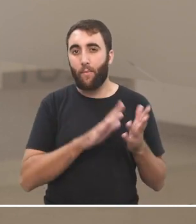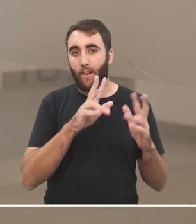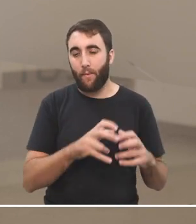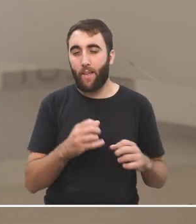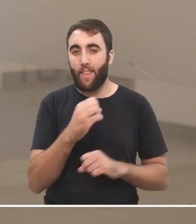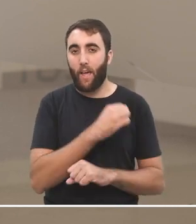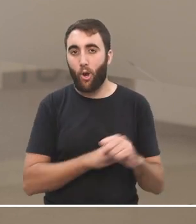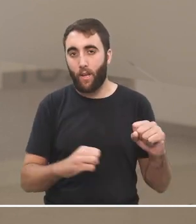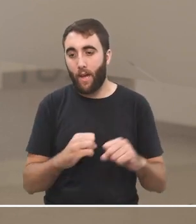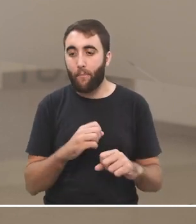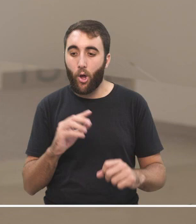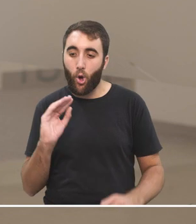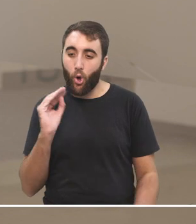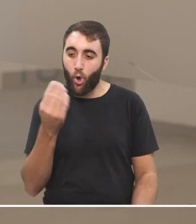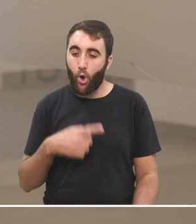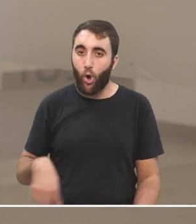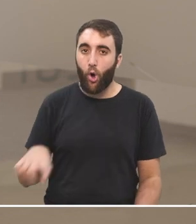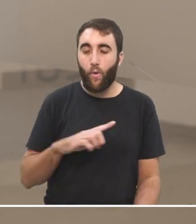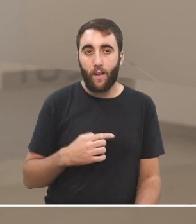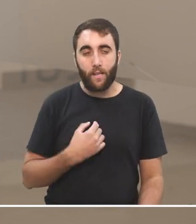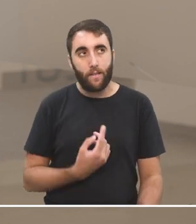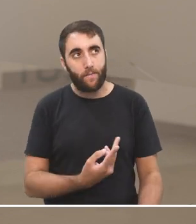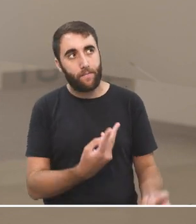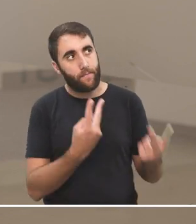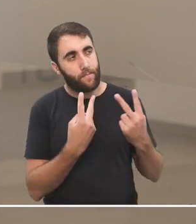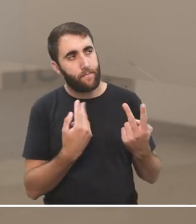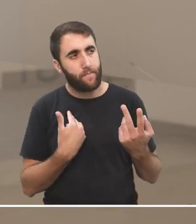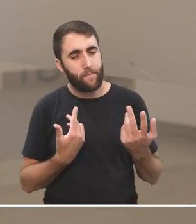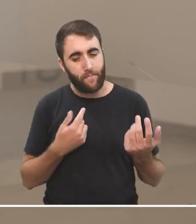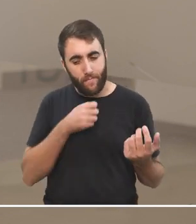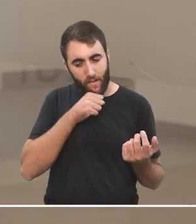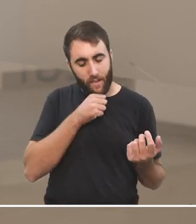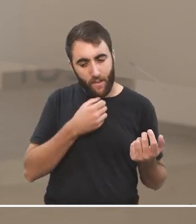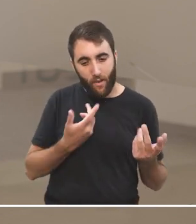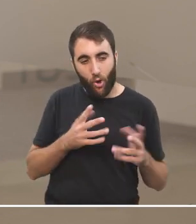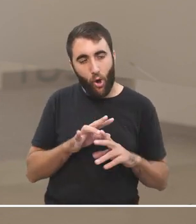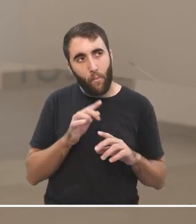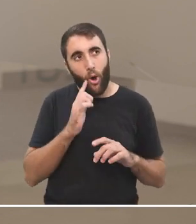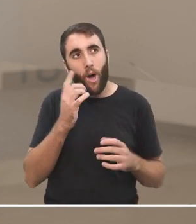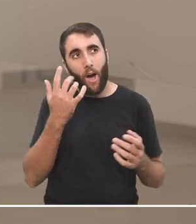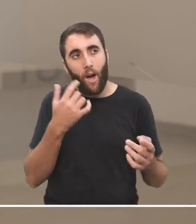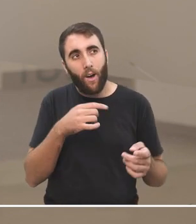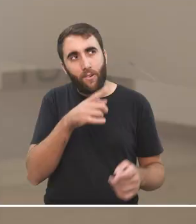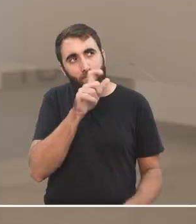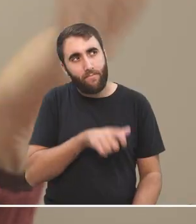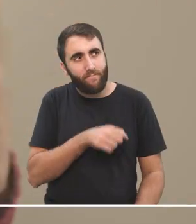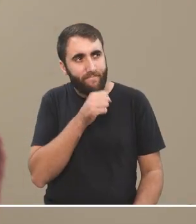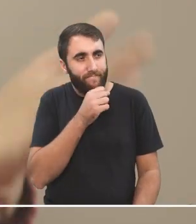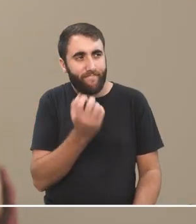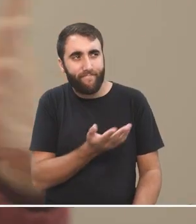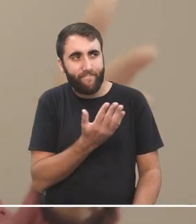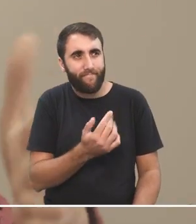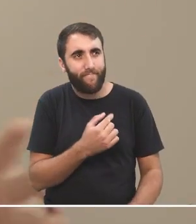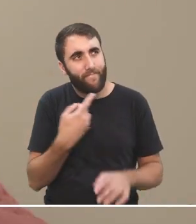las generaciones más jóvenes nos observan como animalitos un poco obsoletos, digamos, o sea, bueno,